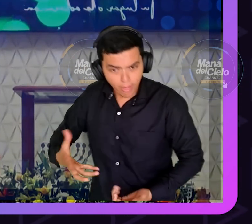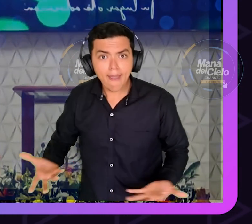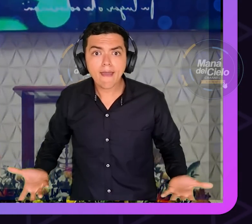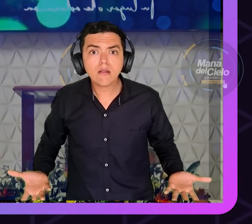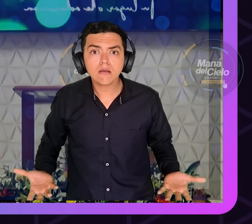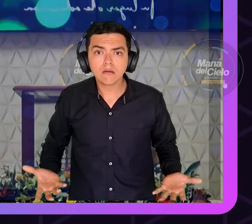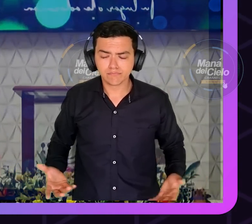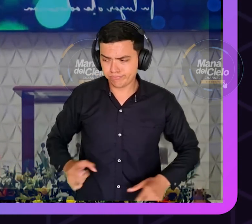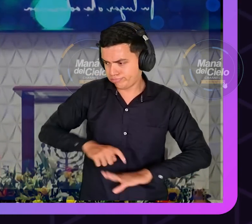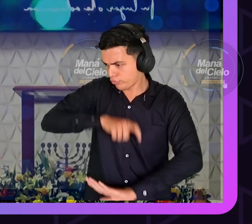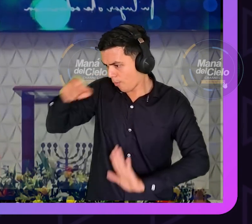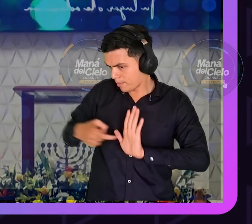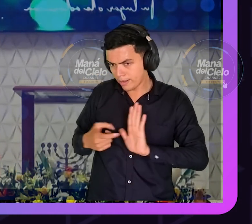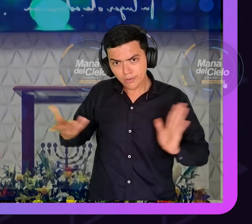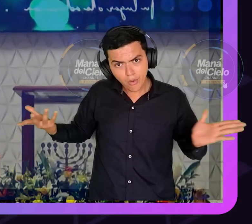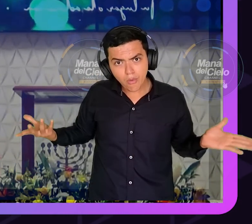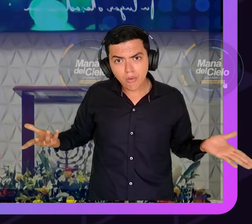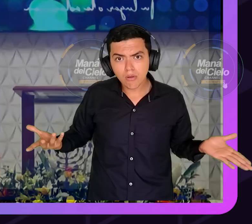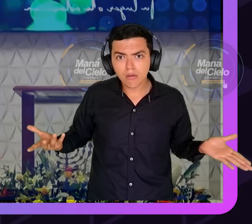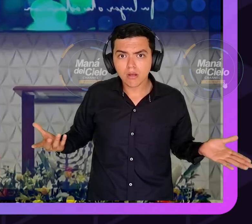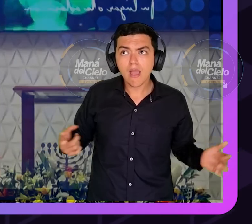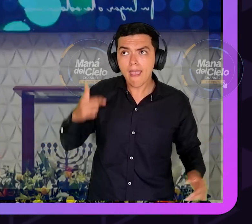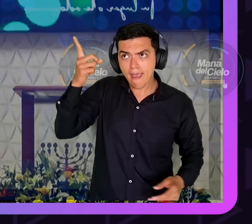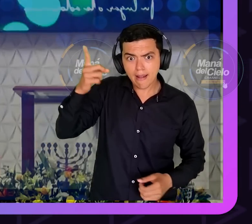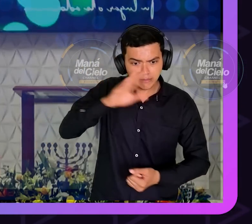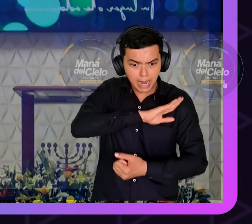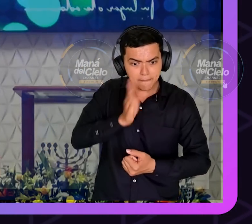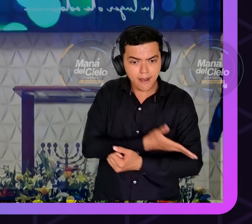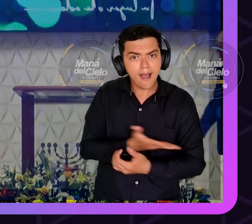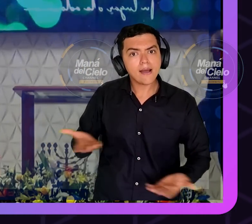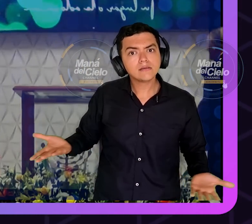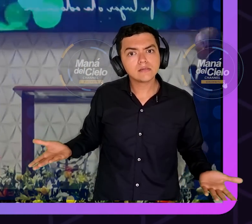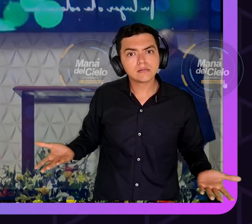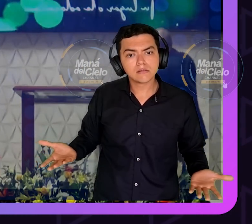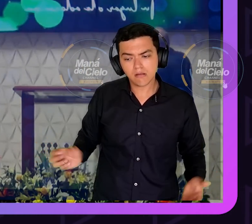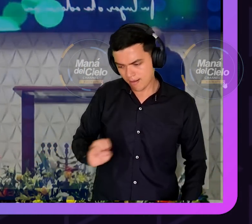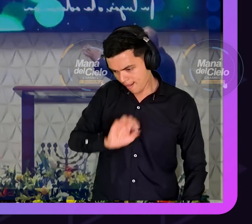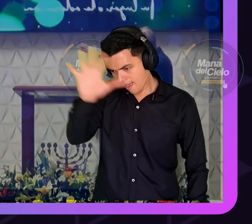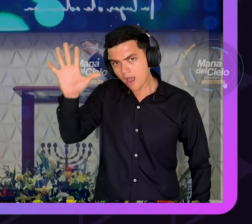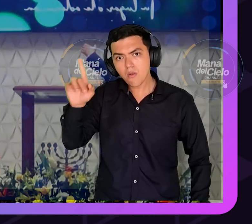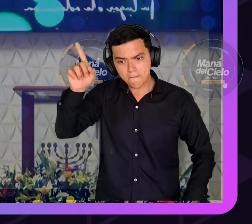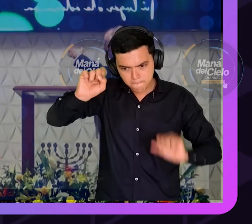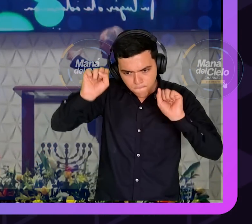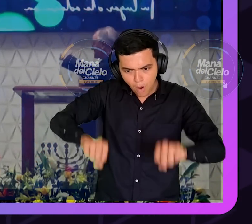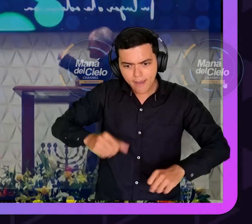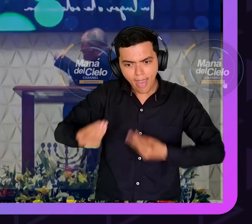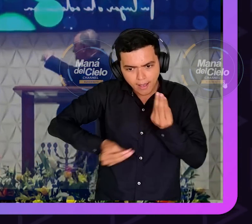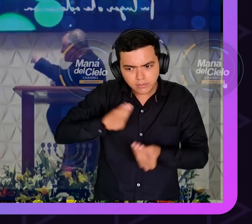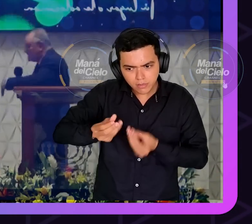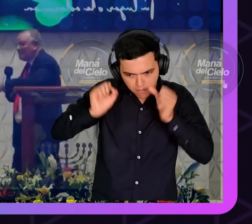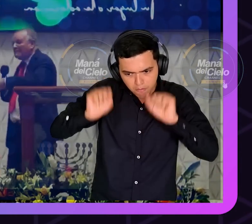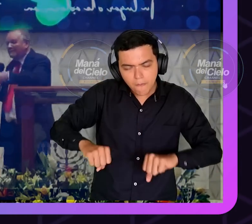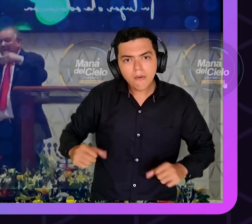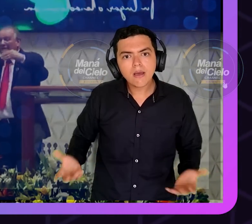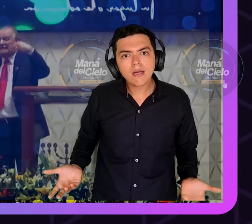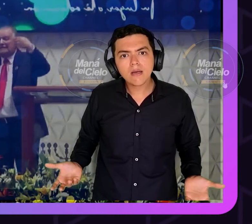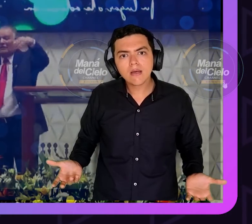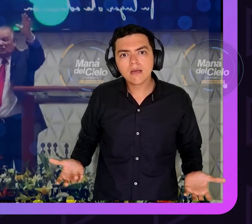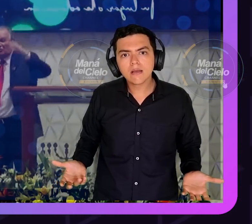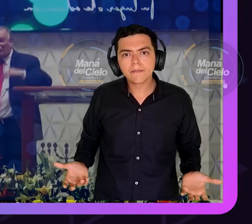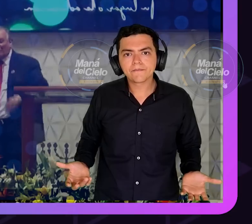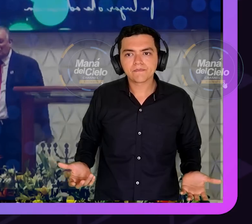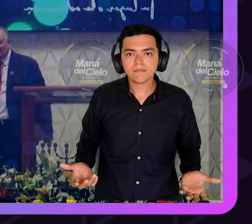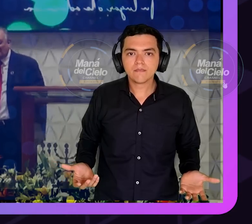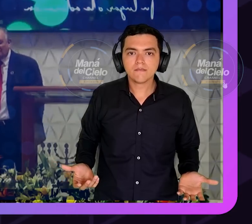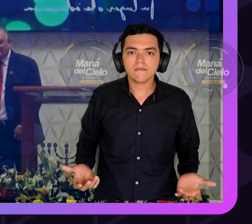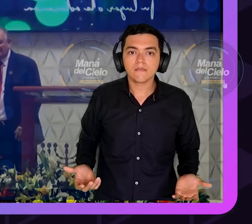Él puede hacerlo y dice la palabra de Dios porque el último versículo del San Marcos realmente pertenece a los hechos